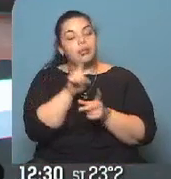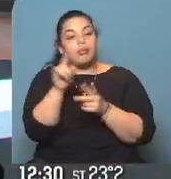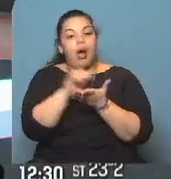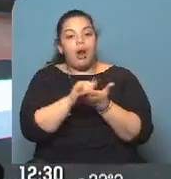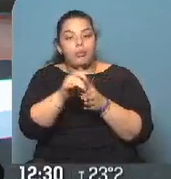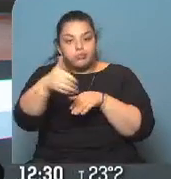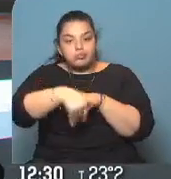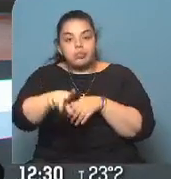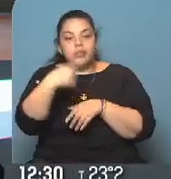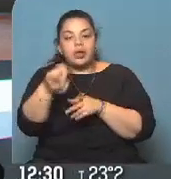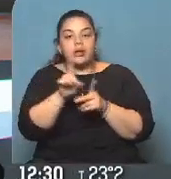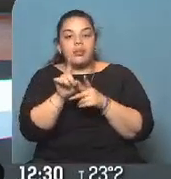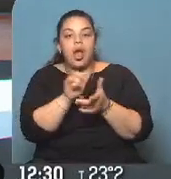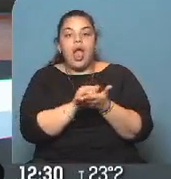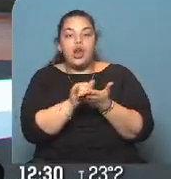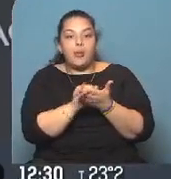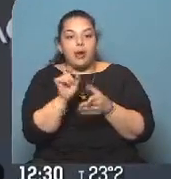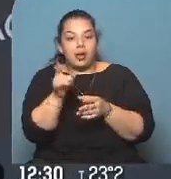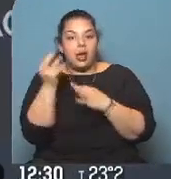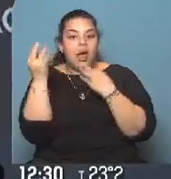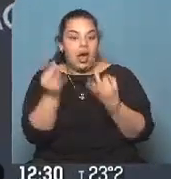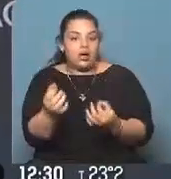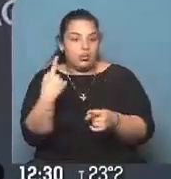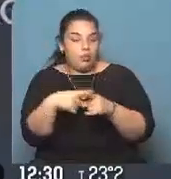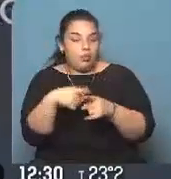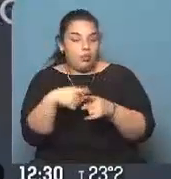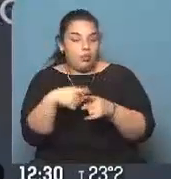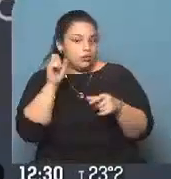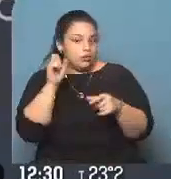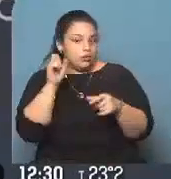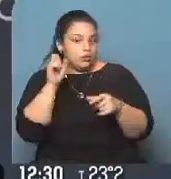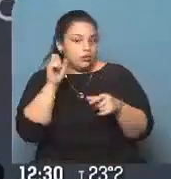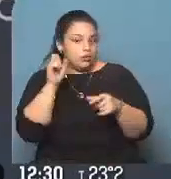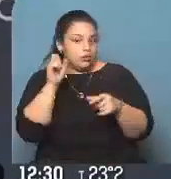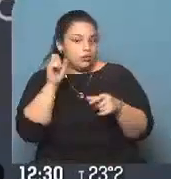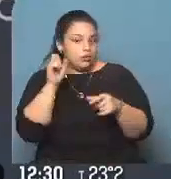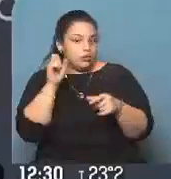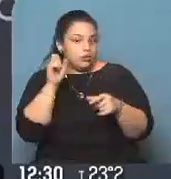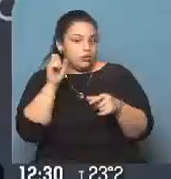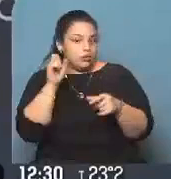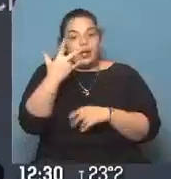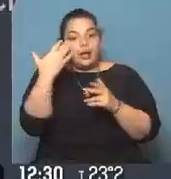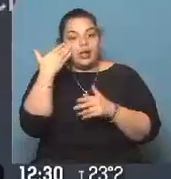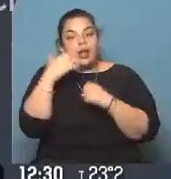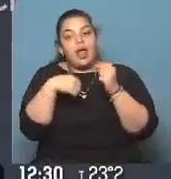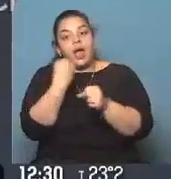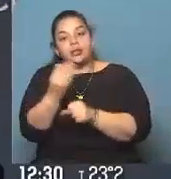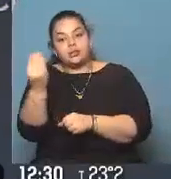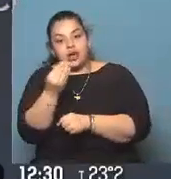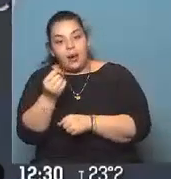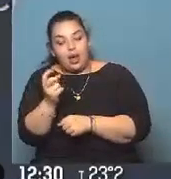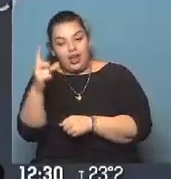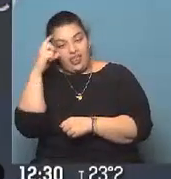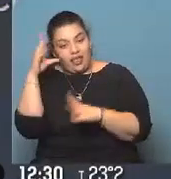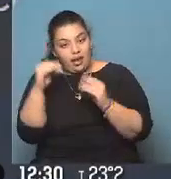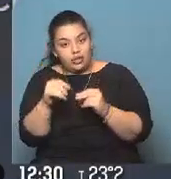mañana, aeroparque exclusivo arriba de comitivas, claro, desde el jueves 15 horas hasta el sábado 22 horas. Morón y San Fernando